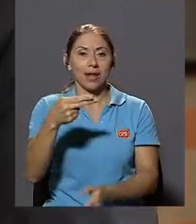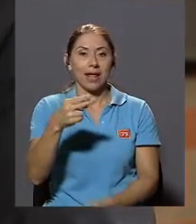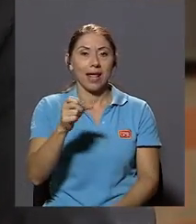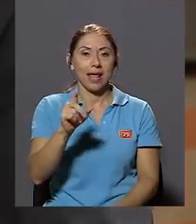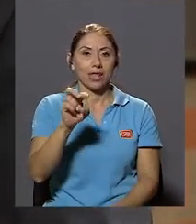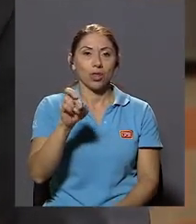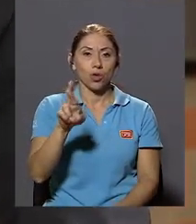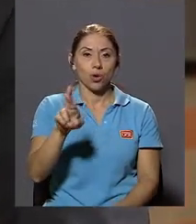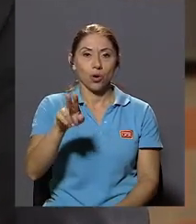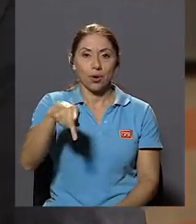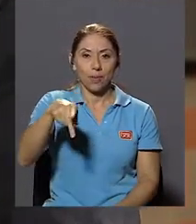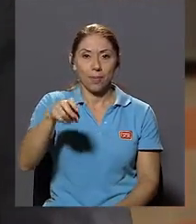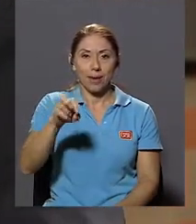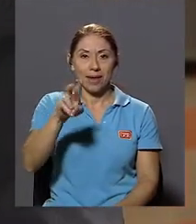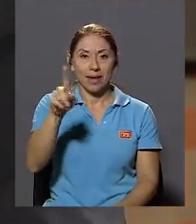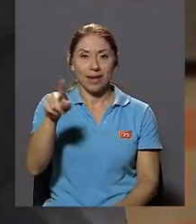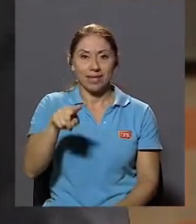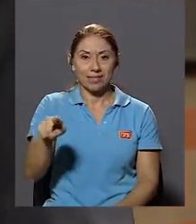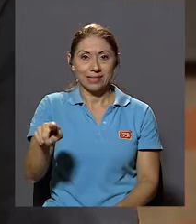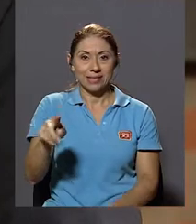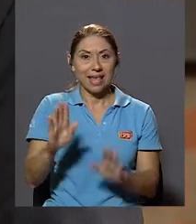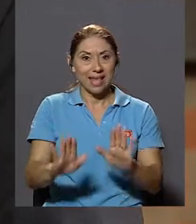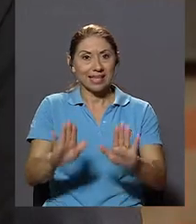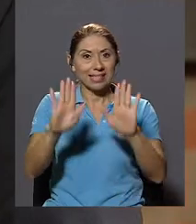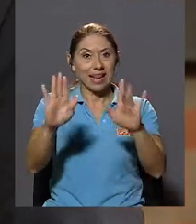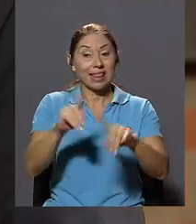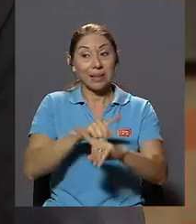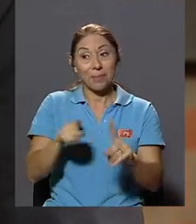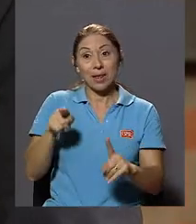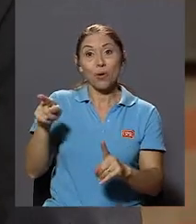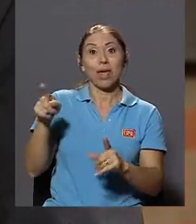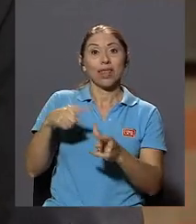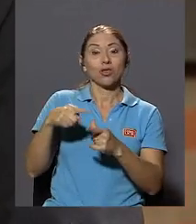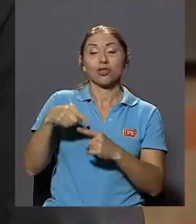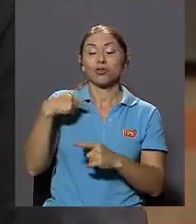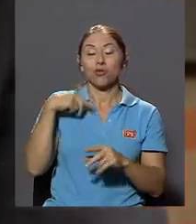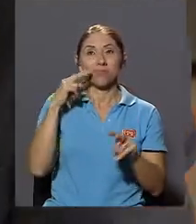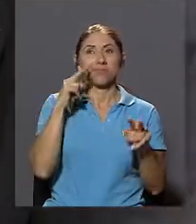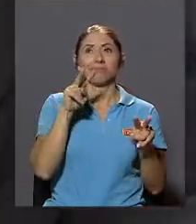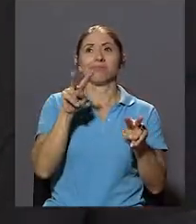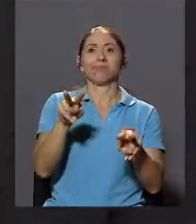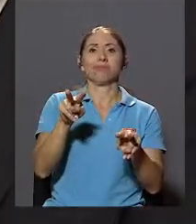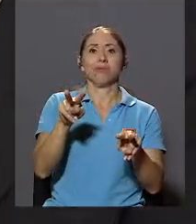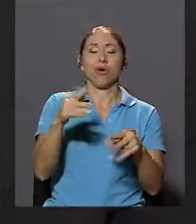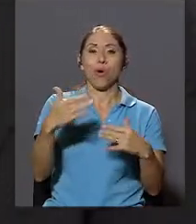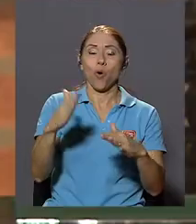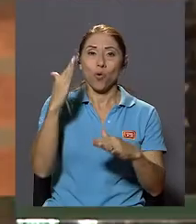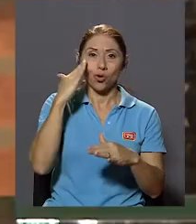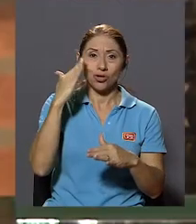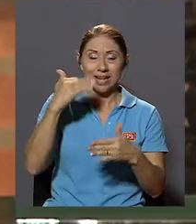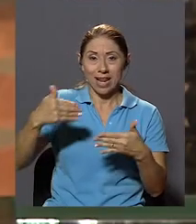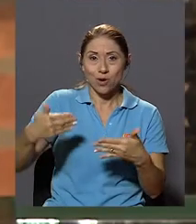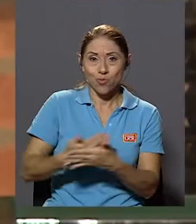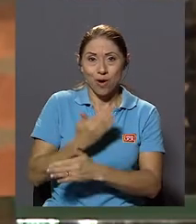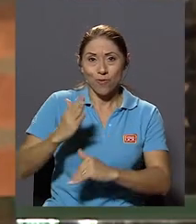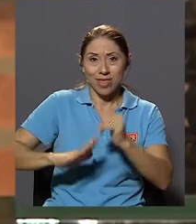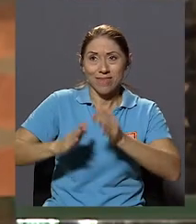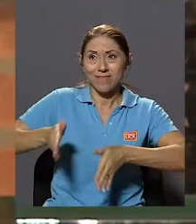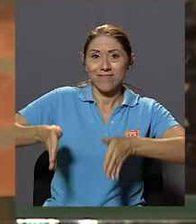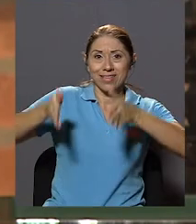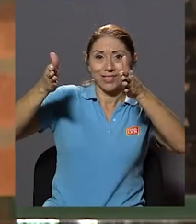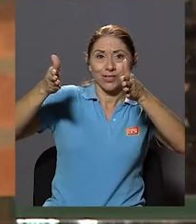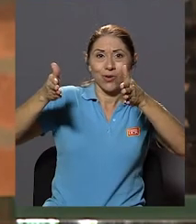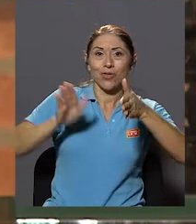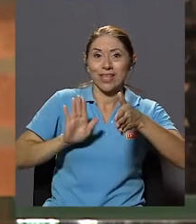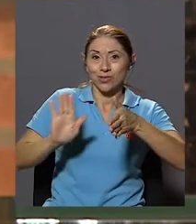Excelente Pero Me permitió Conocer El nuevo Edificio De la Que fue Su facultad De la Facultad